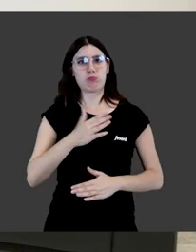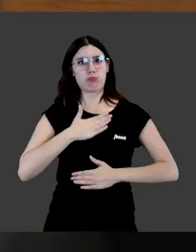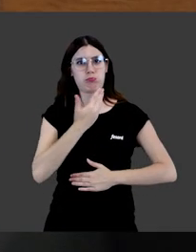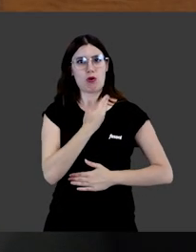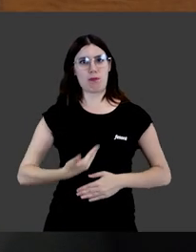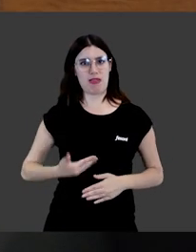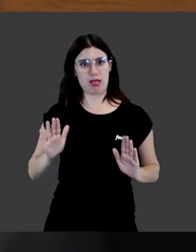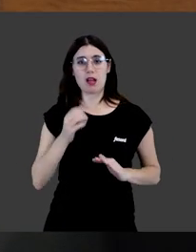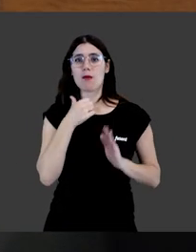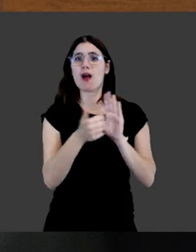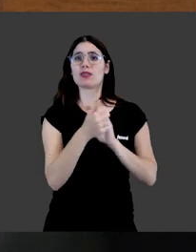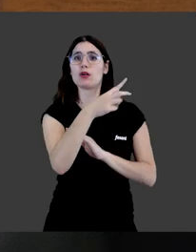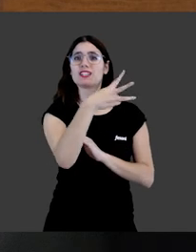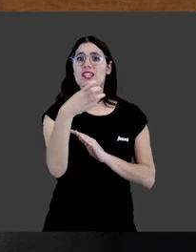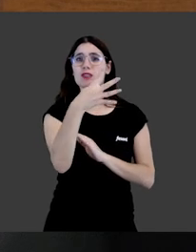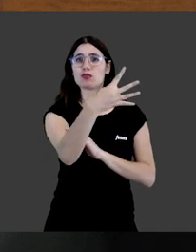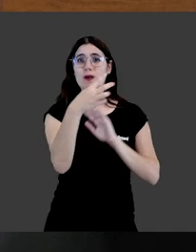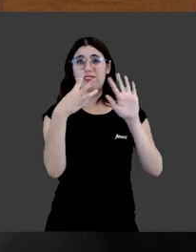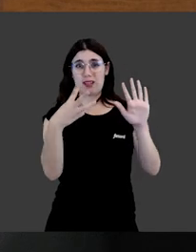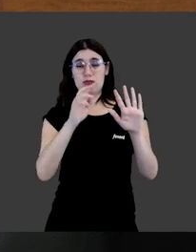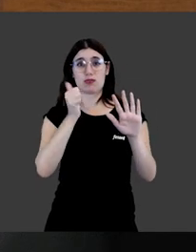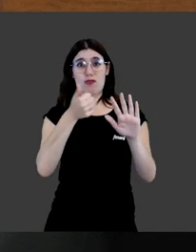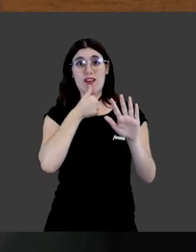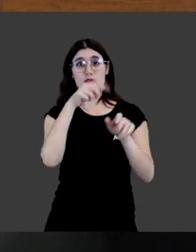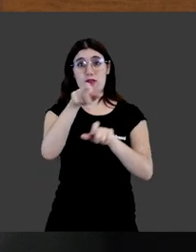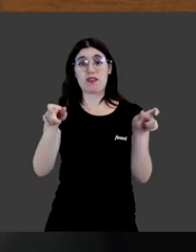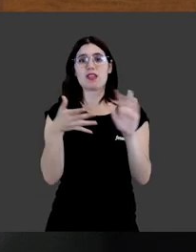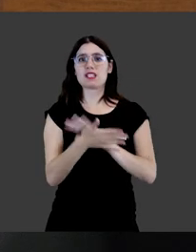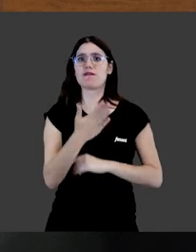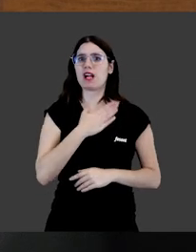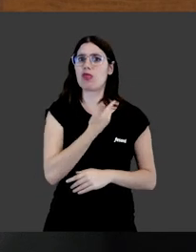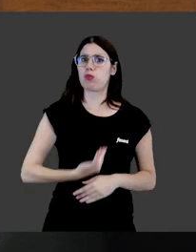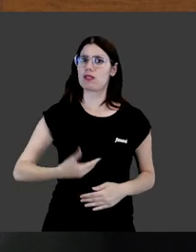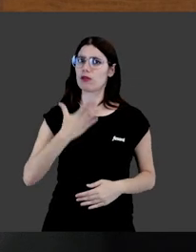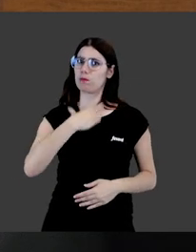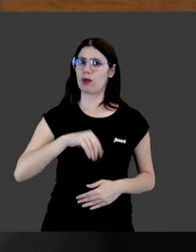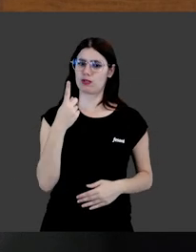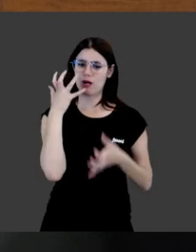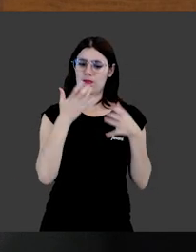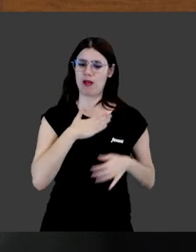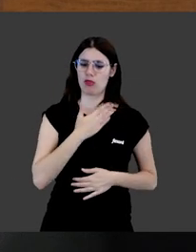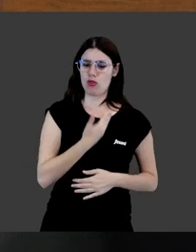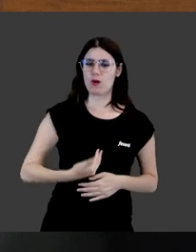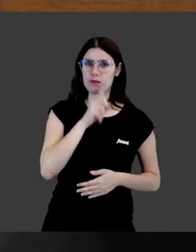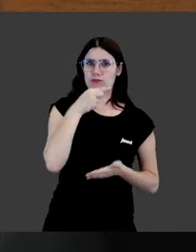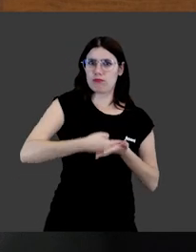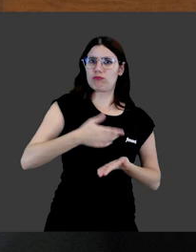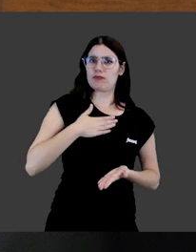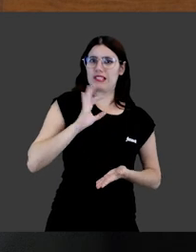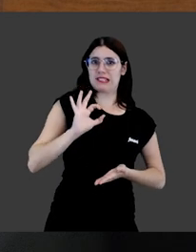de propiedad de los animales. De hecho, el artículo 348 del Código Civil no excluye la propiedad sobre un animal.